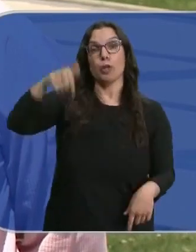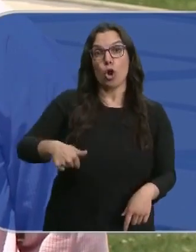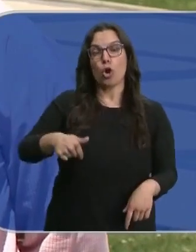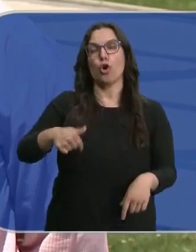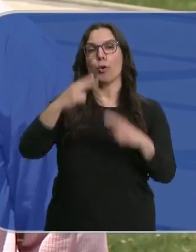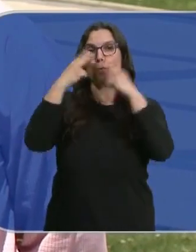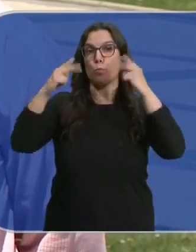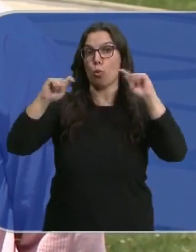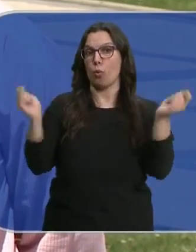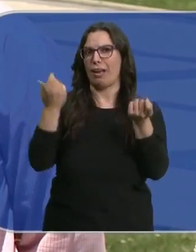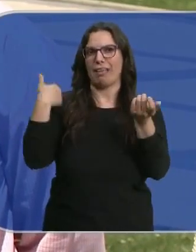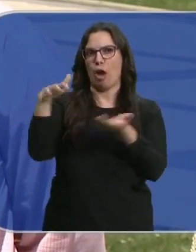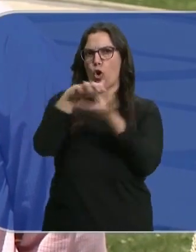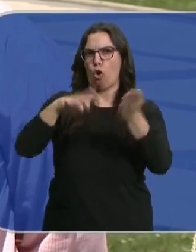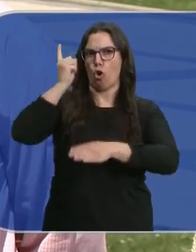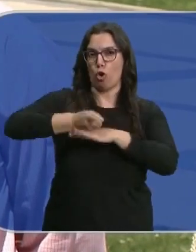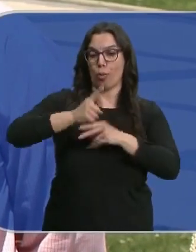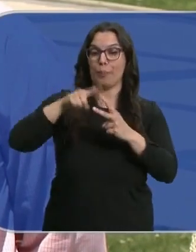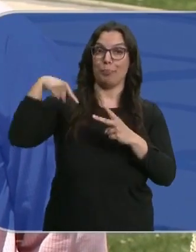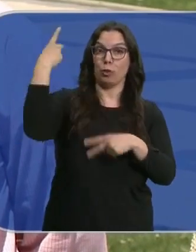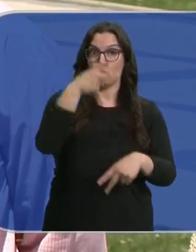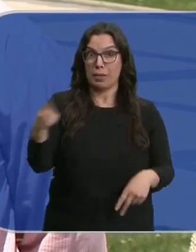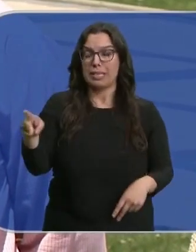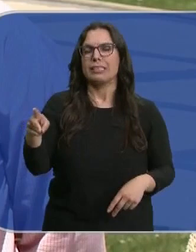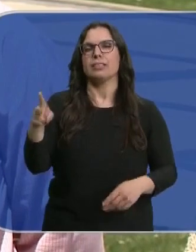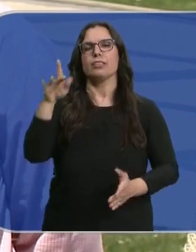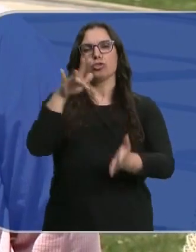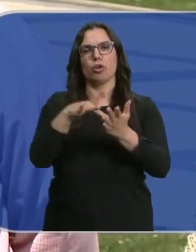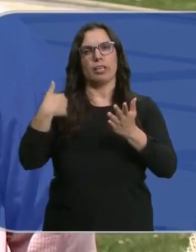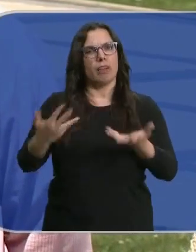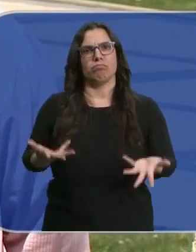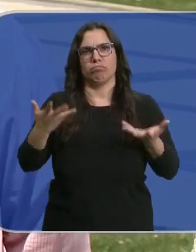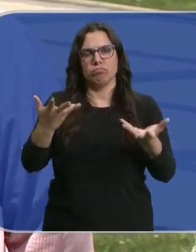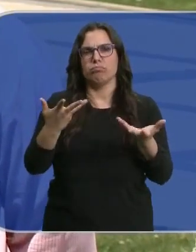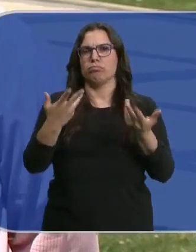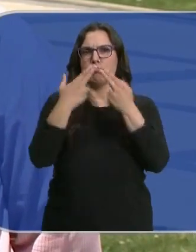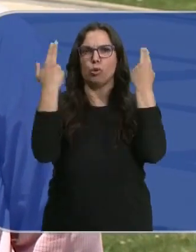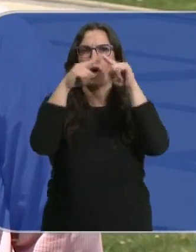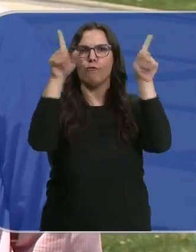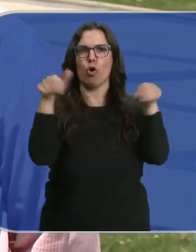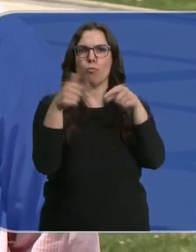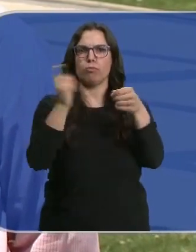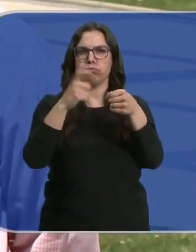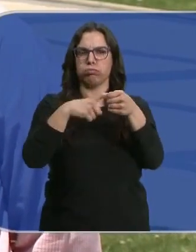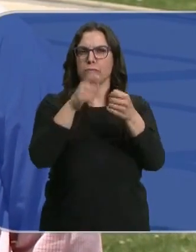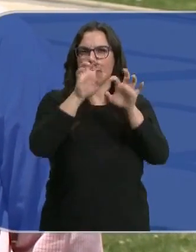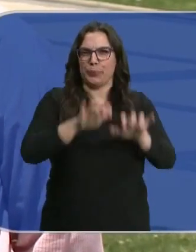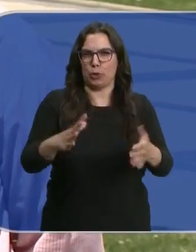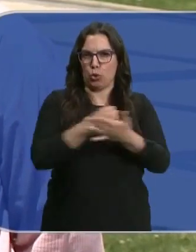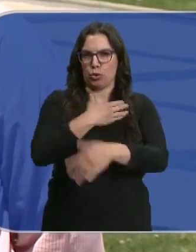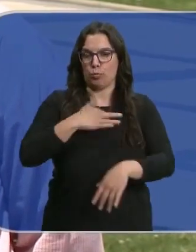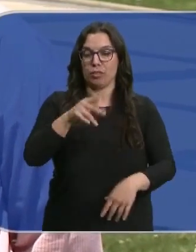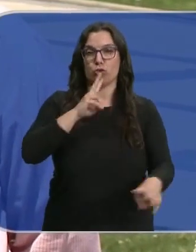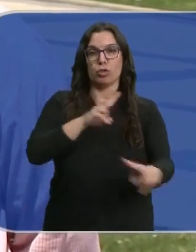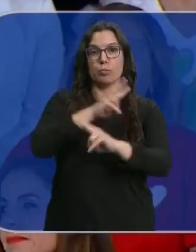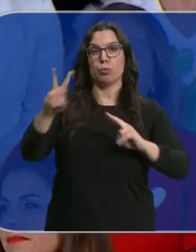la orden. Dentro de dos semanas estarán a disposición los formularios para los jóvenes. Ha sido la respuesta de